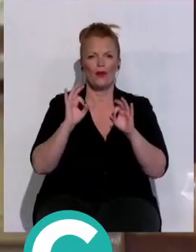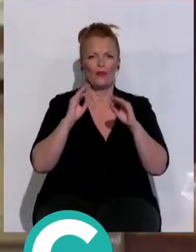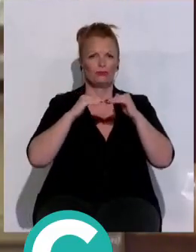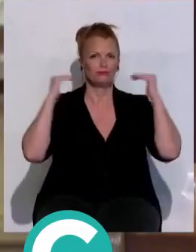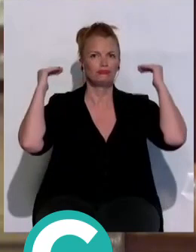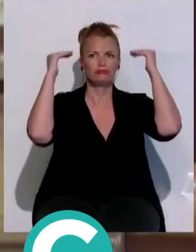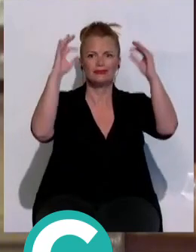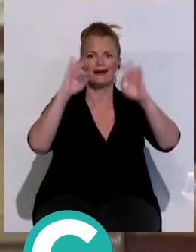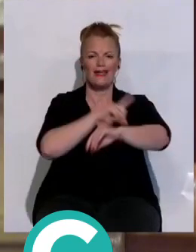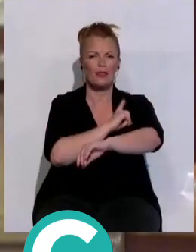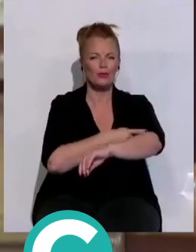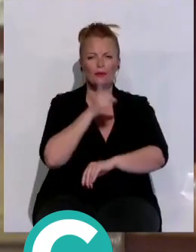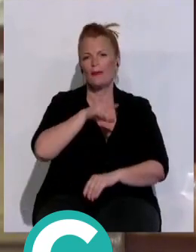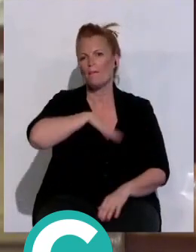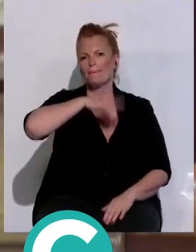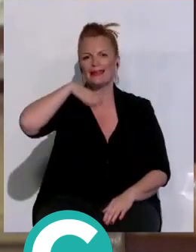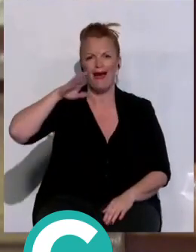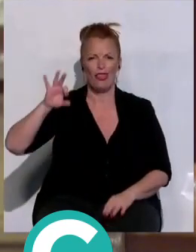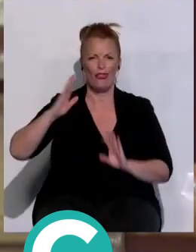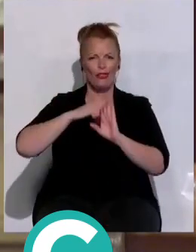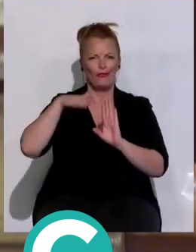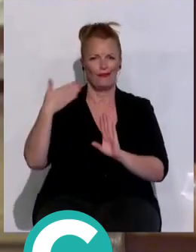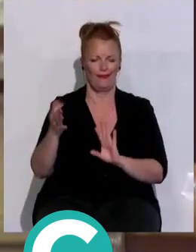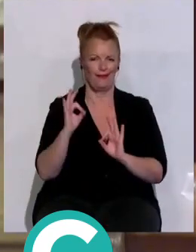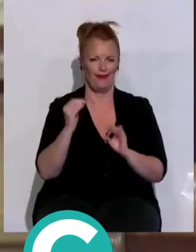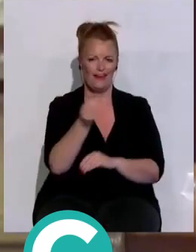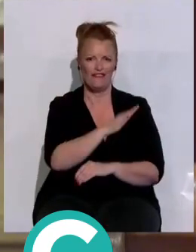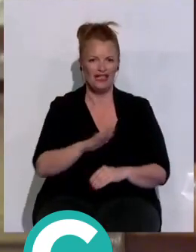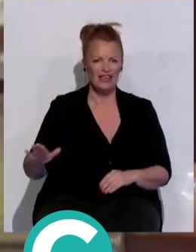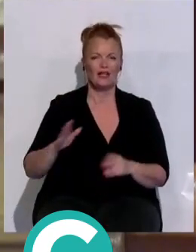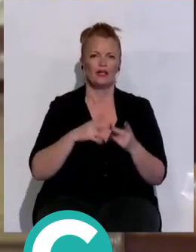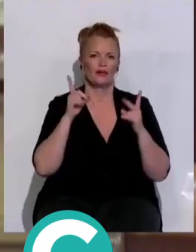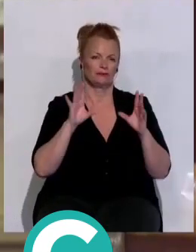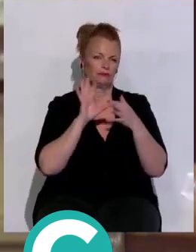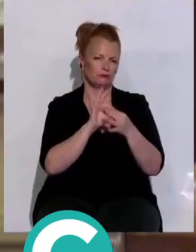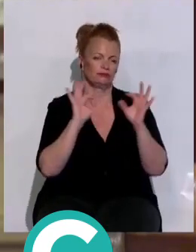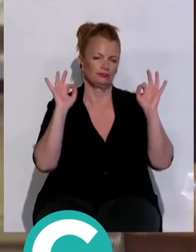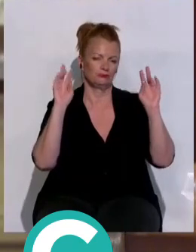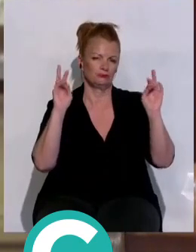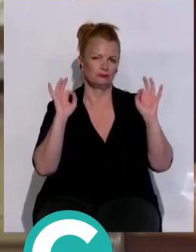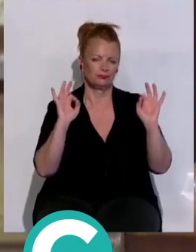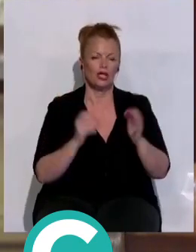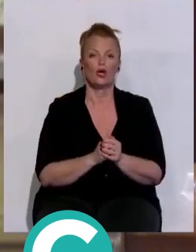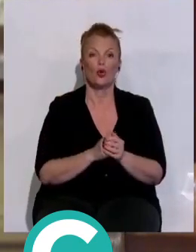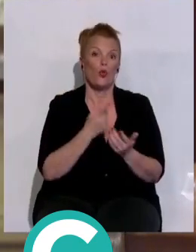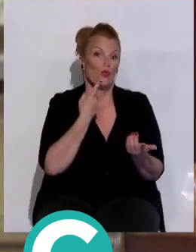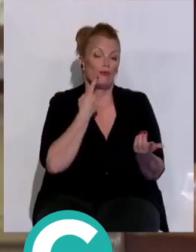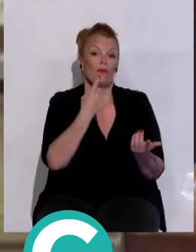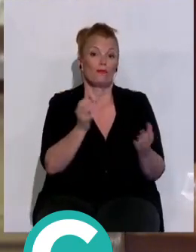deportivo, además del pintado de la zona exterior de juego infantil, como no podía ser de otra manera. Como os digo,